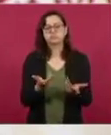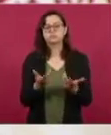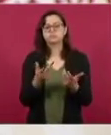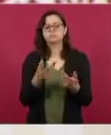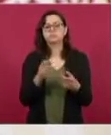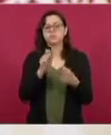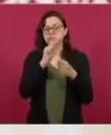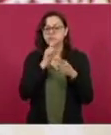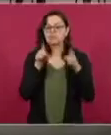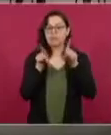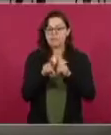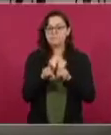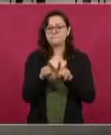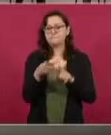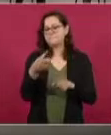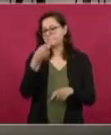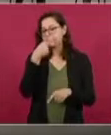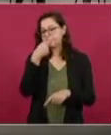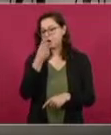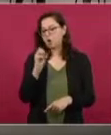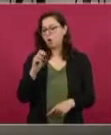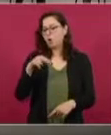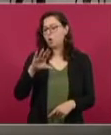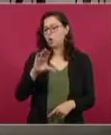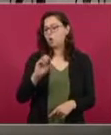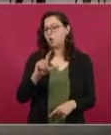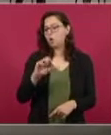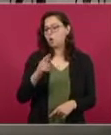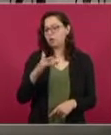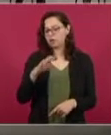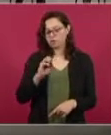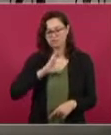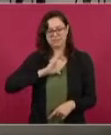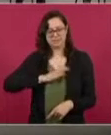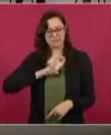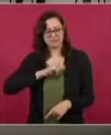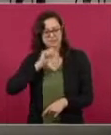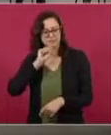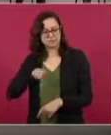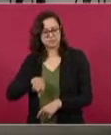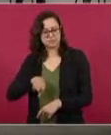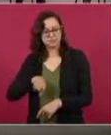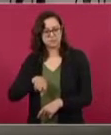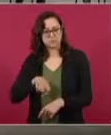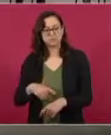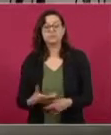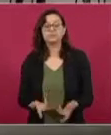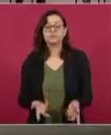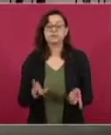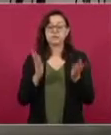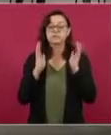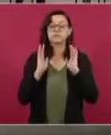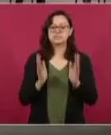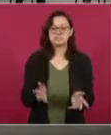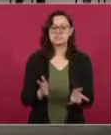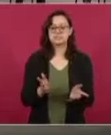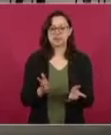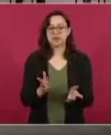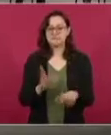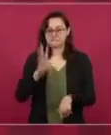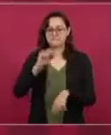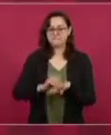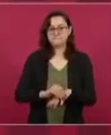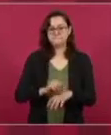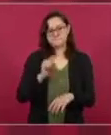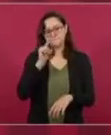nuestro país. Vamos a… ya nos autorizó el señor presidente la apertura de un consulado en Bombay, que es donde